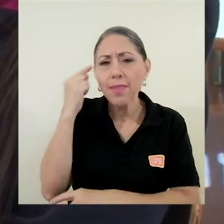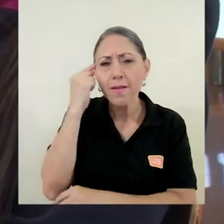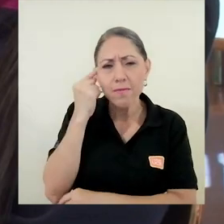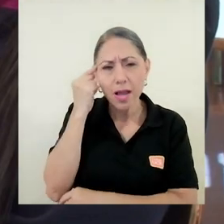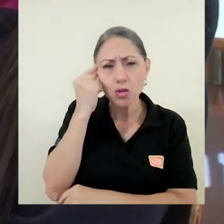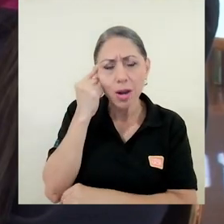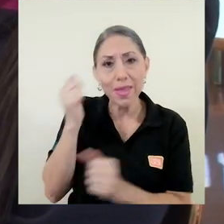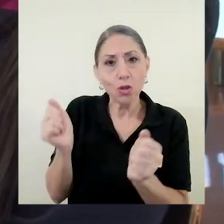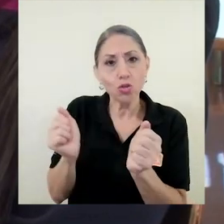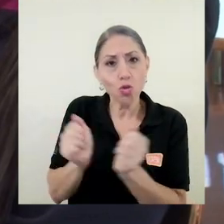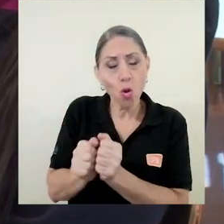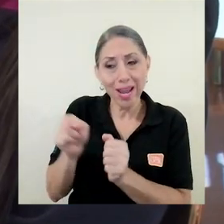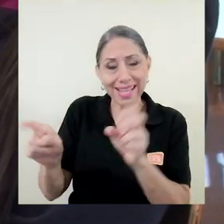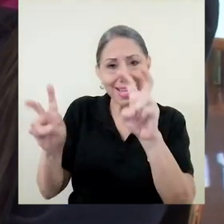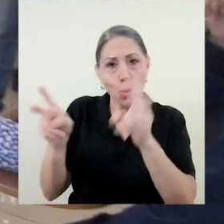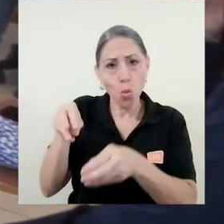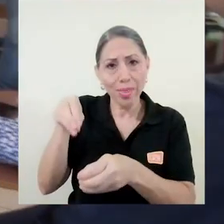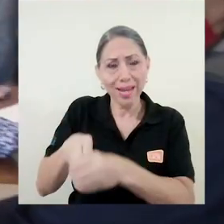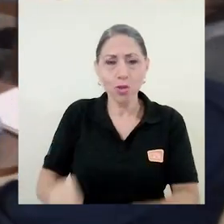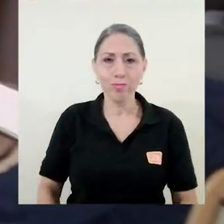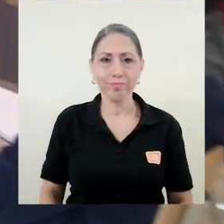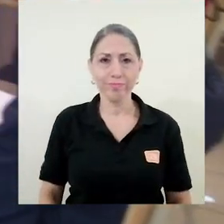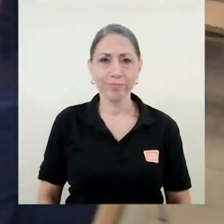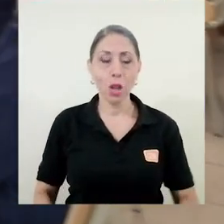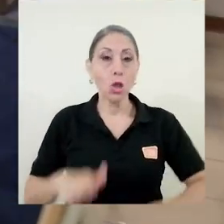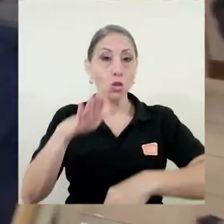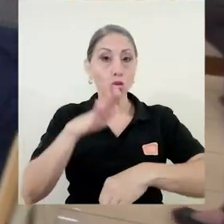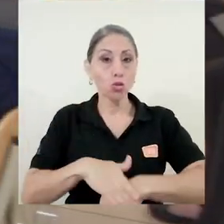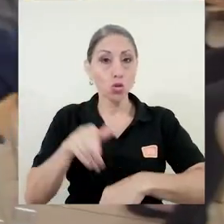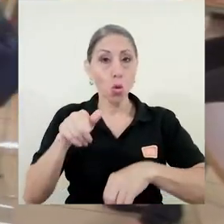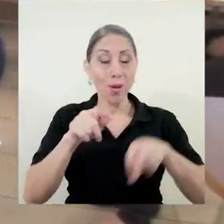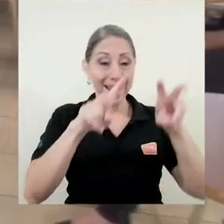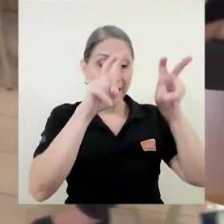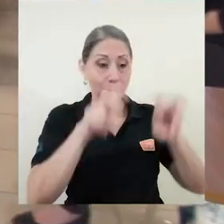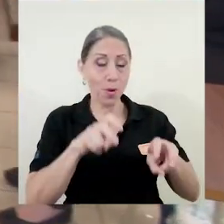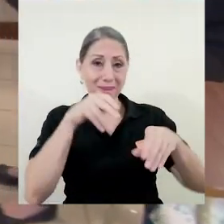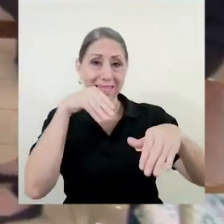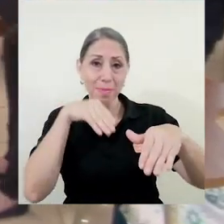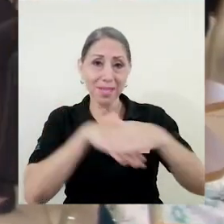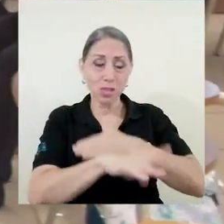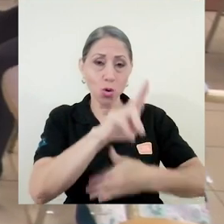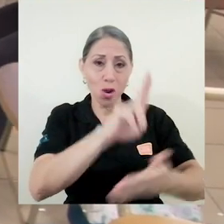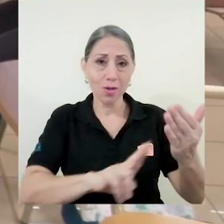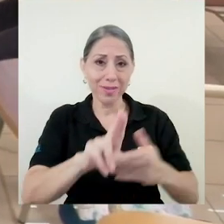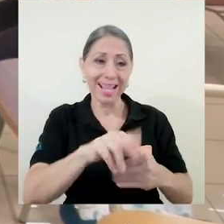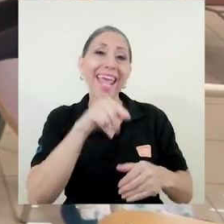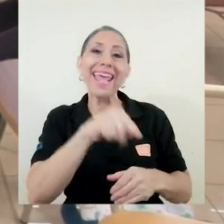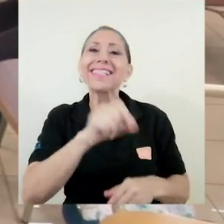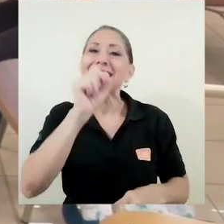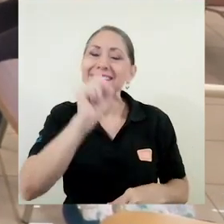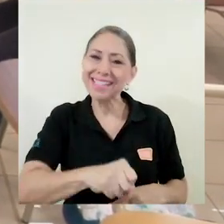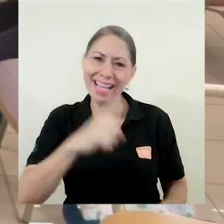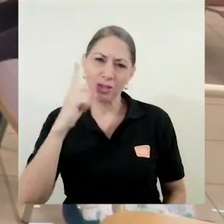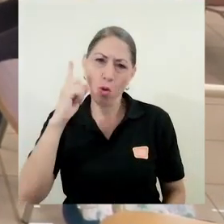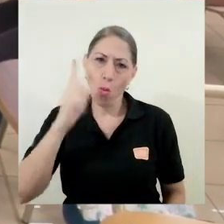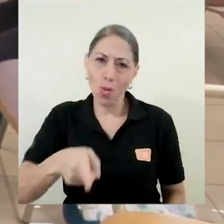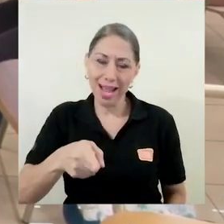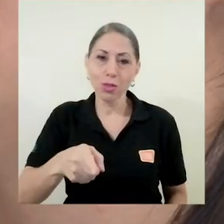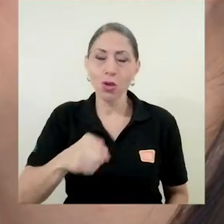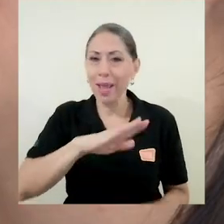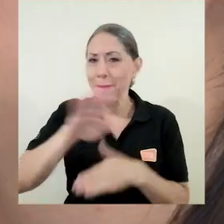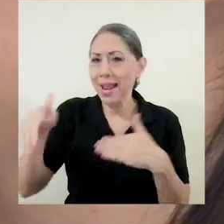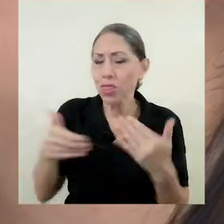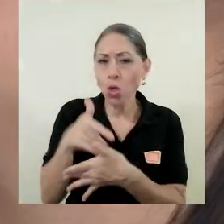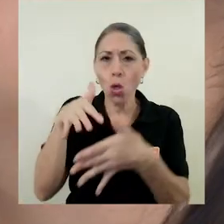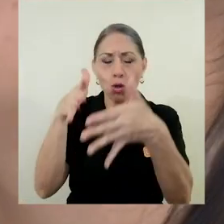realizar razonamientos con ese contenido. En lo que respecta a la prueba de admisión, prueba que sí es obligatoria para